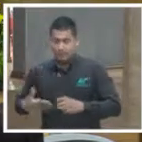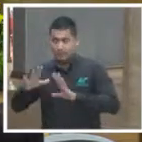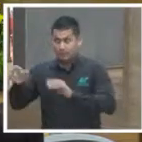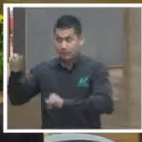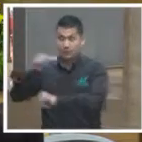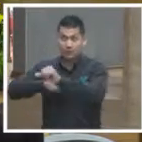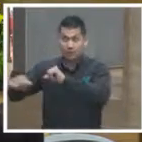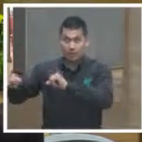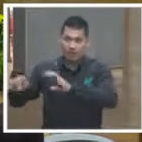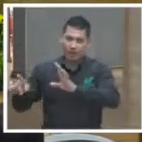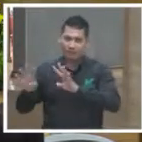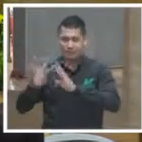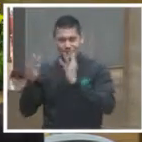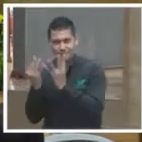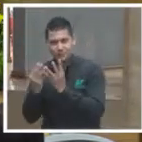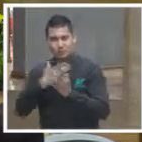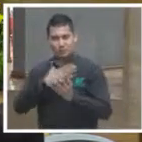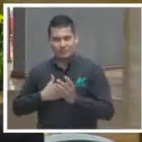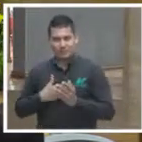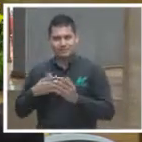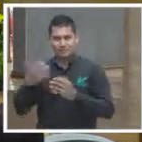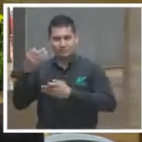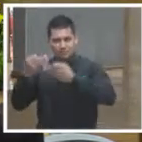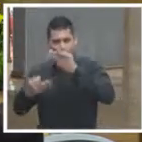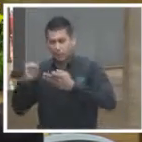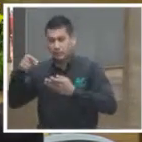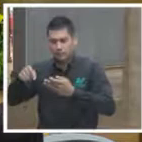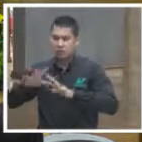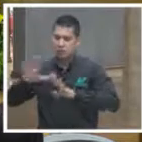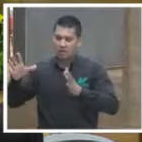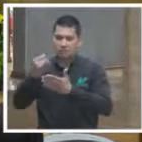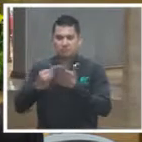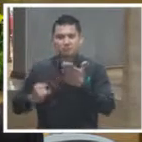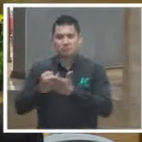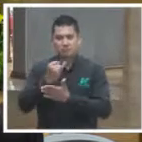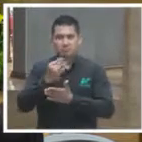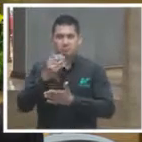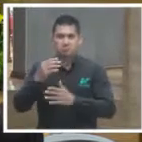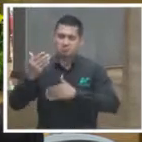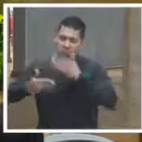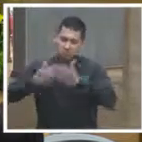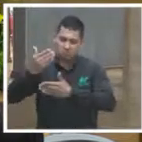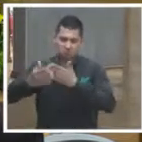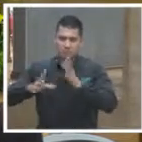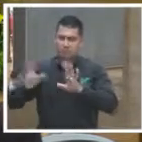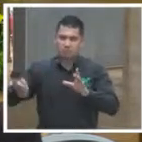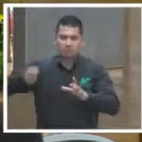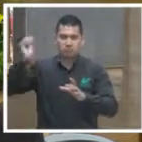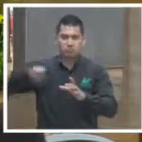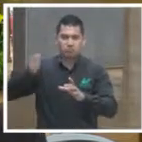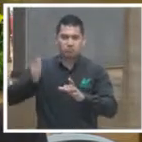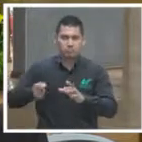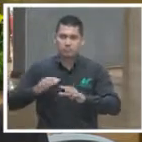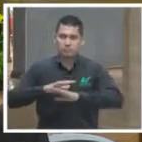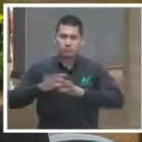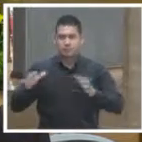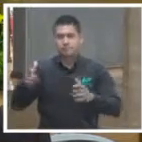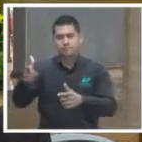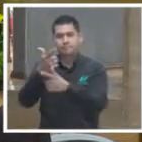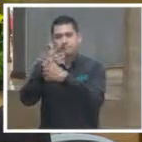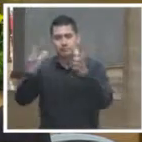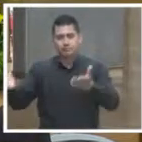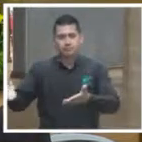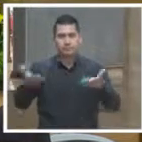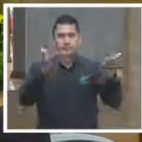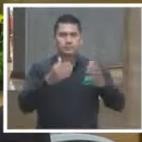finalmente tomó la decisión que se había violentado el debido proceso y por lo tanto quedó en libertad.